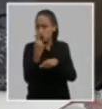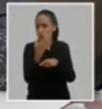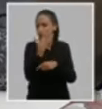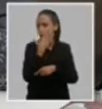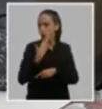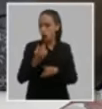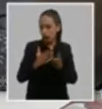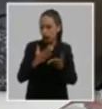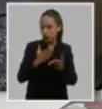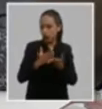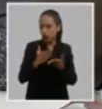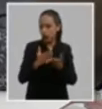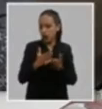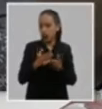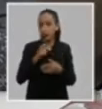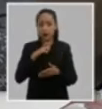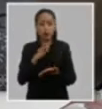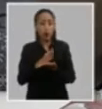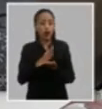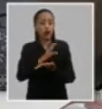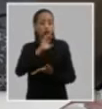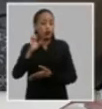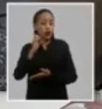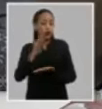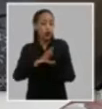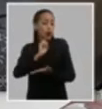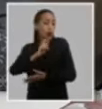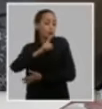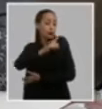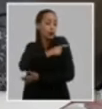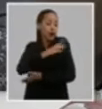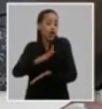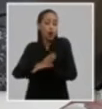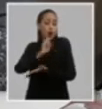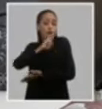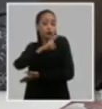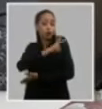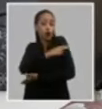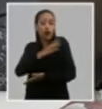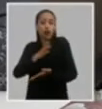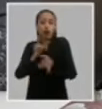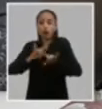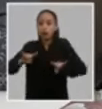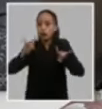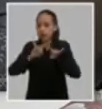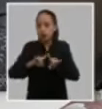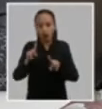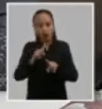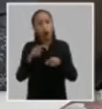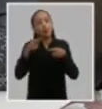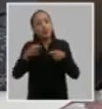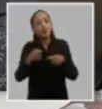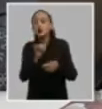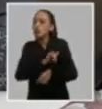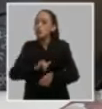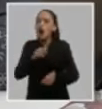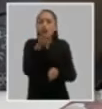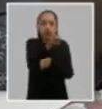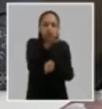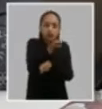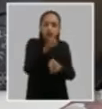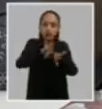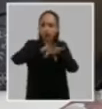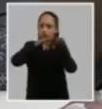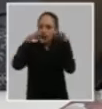estudiantes en la primaria la secundaria y nuestras universidades nosotros debemos intencionar que el estudio de la